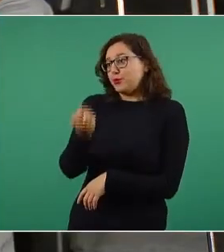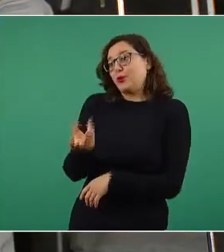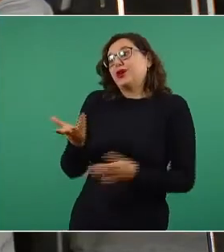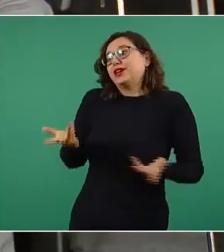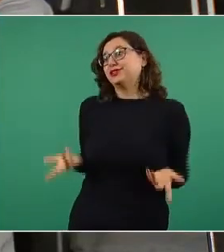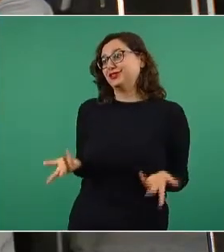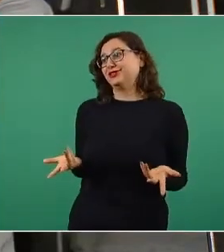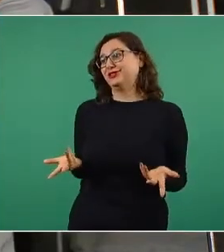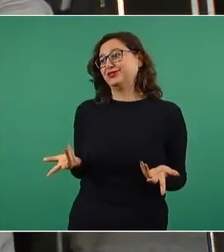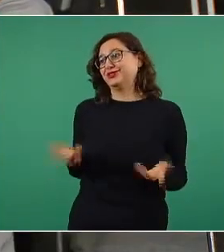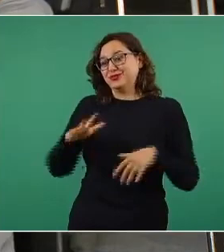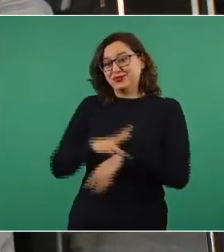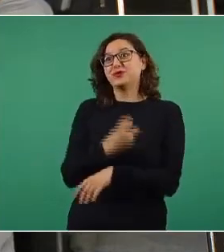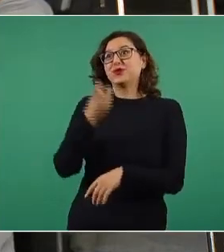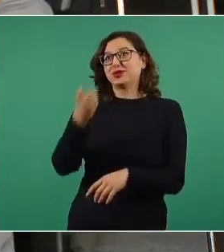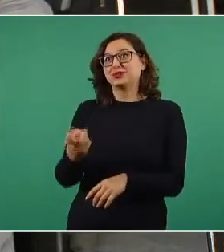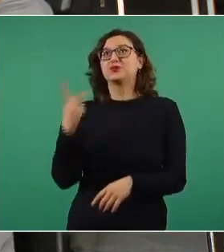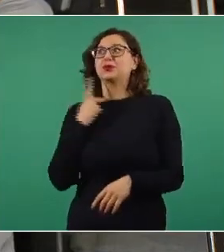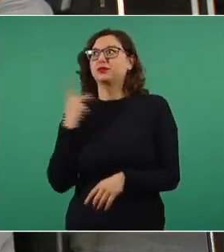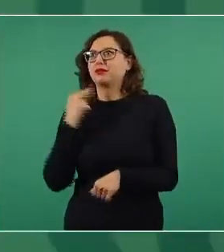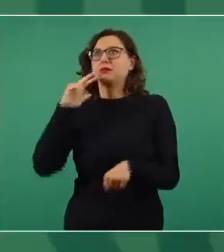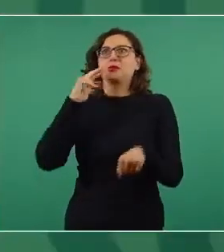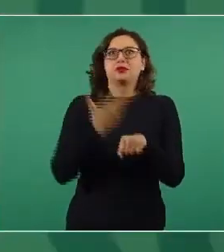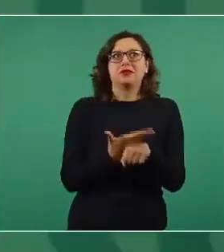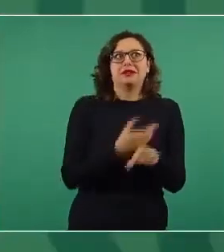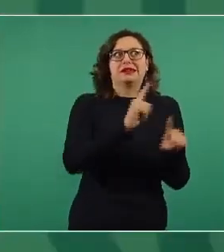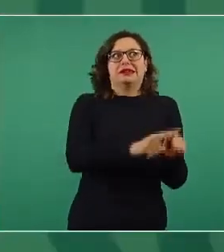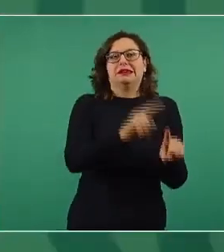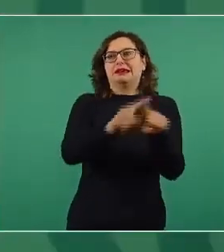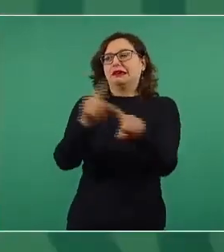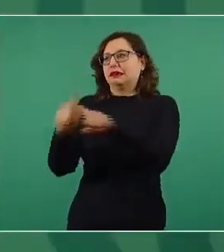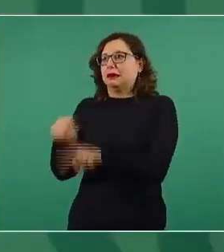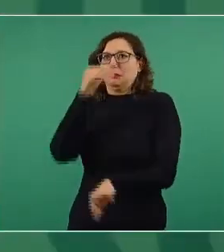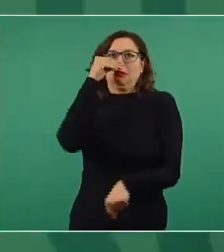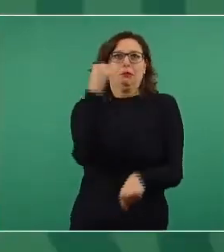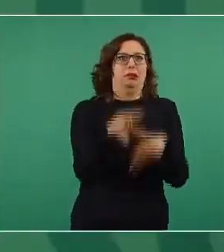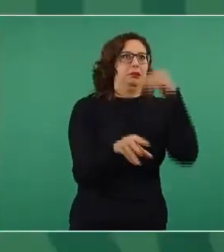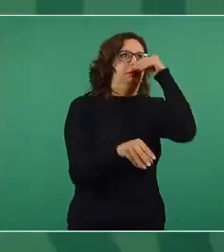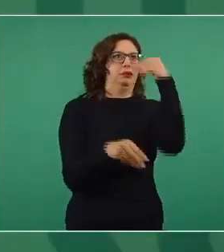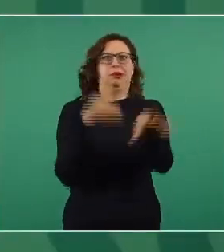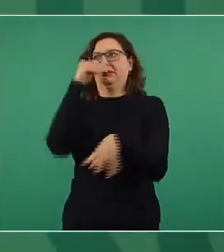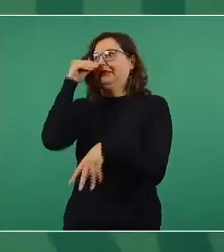responsabilidad política. O es así muy abstracto.